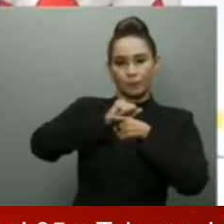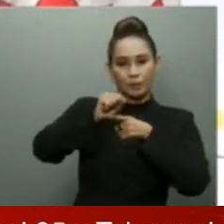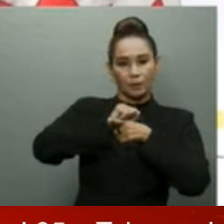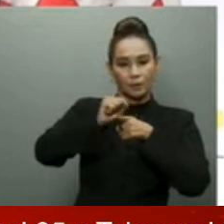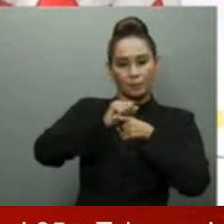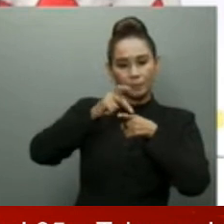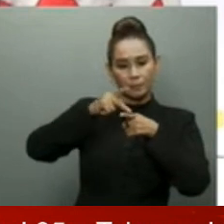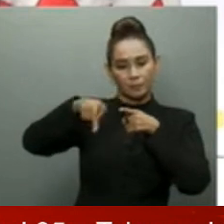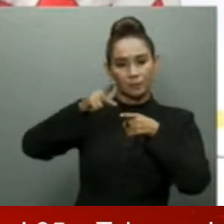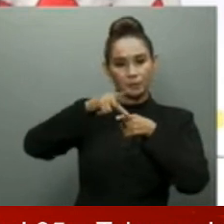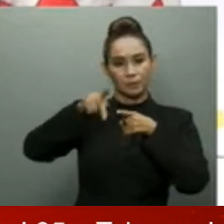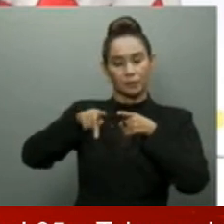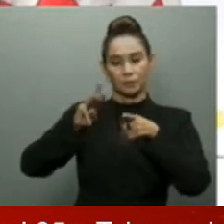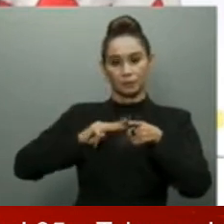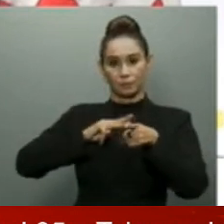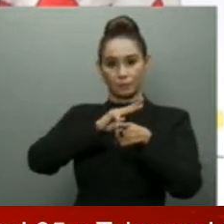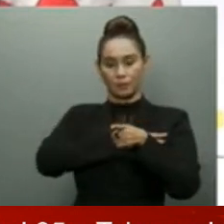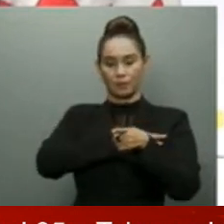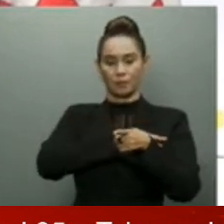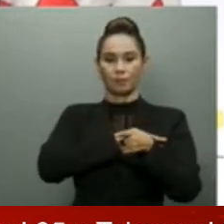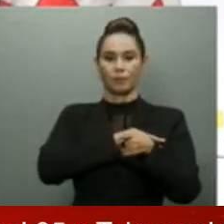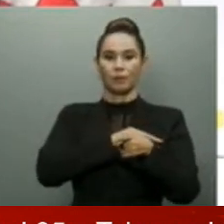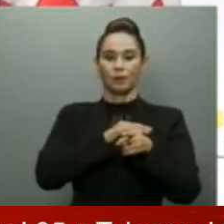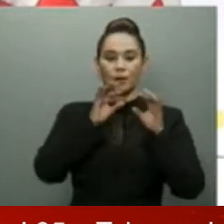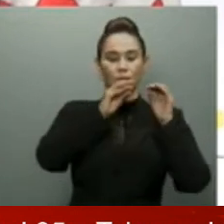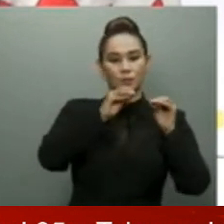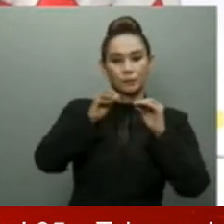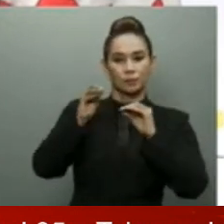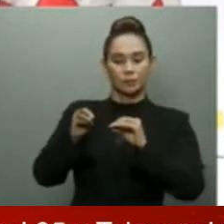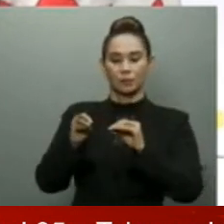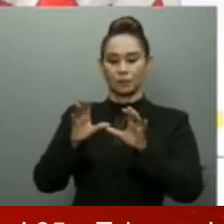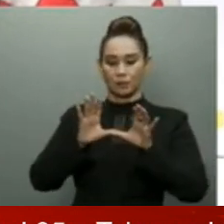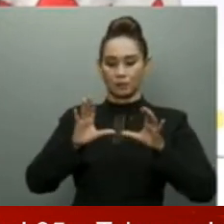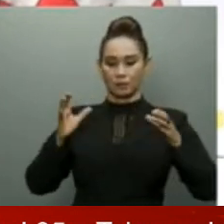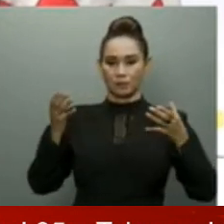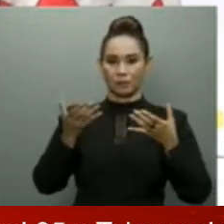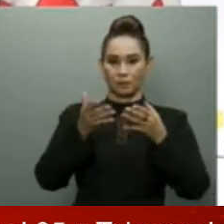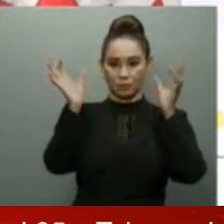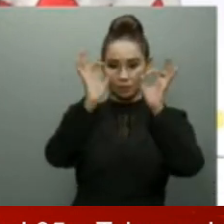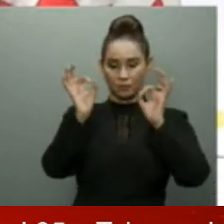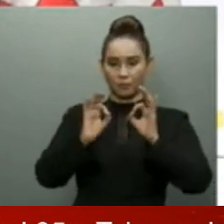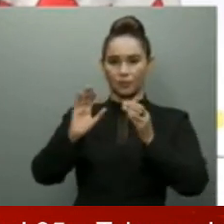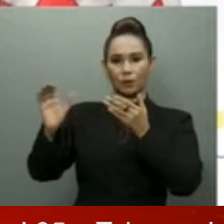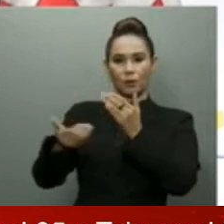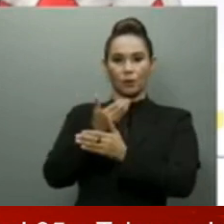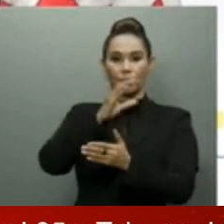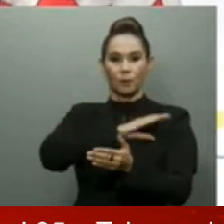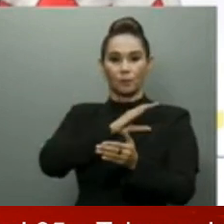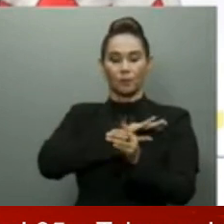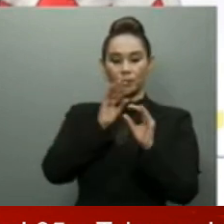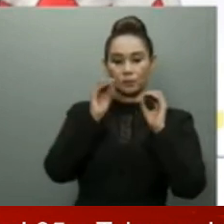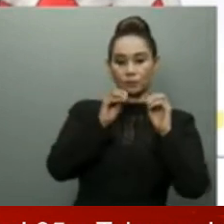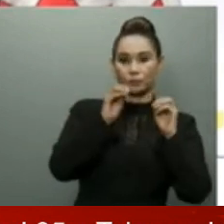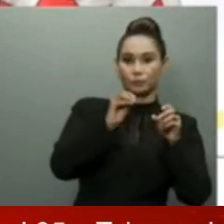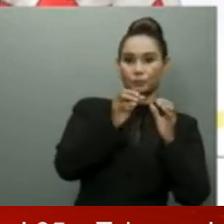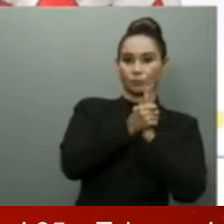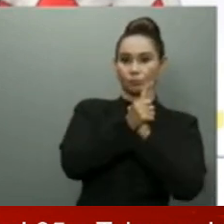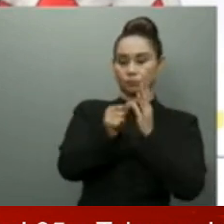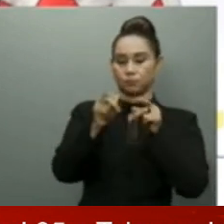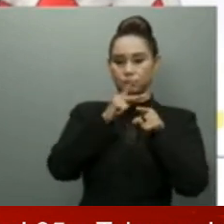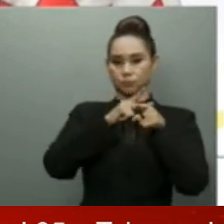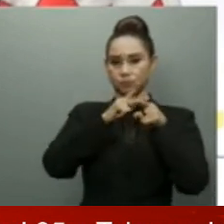esperamos ejecutar cuanto antes, centro de formación para los nuevos ingresos y entrenamiento continuado